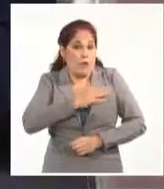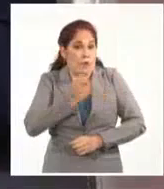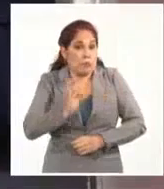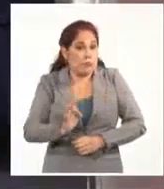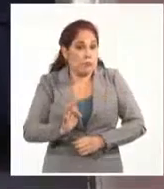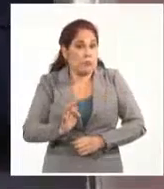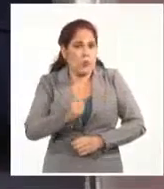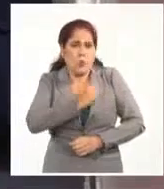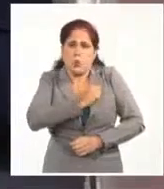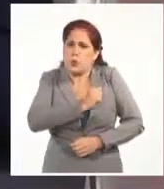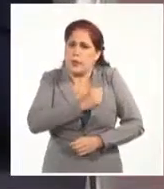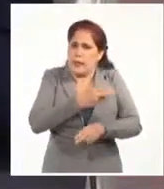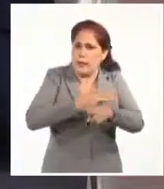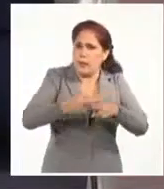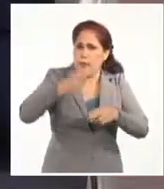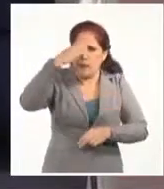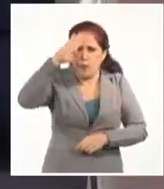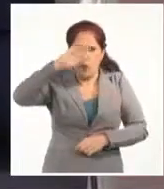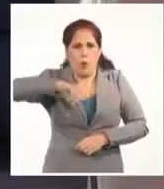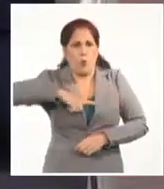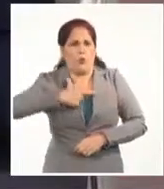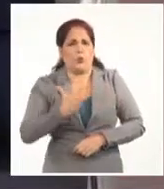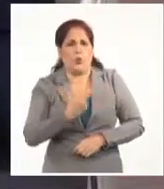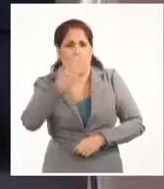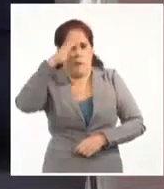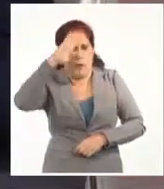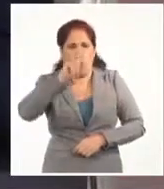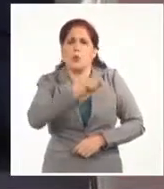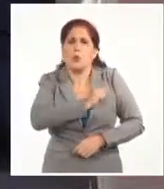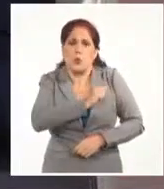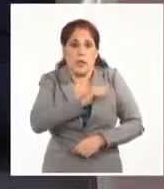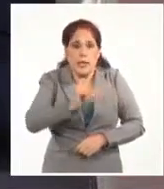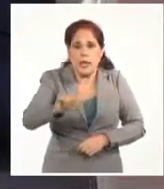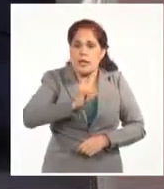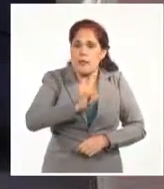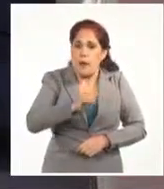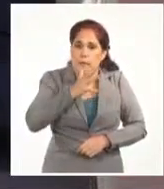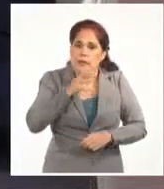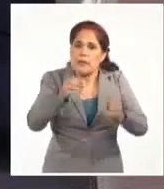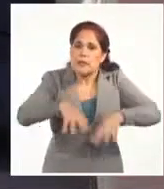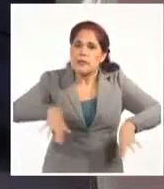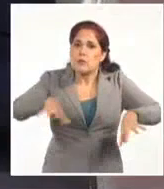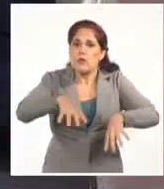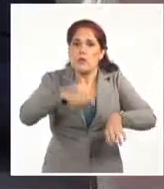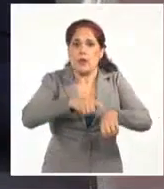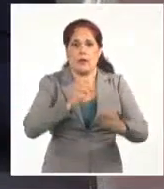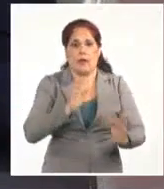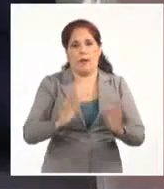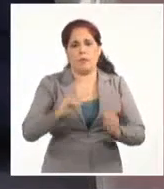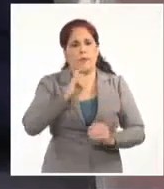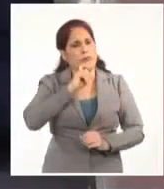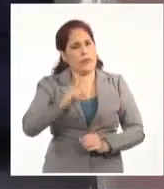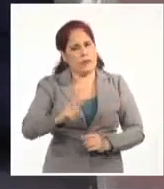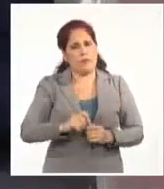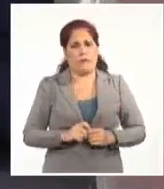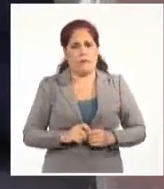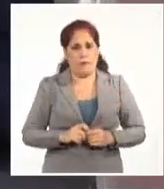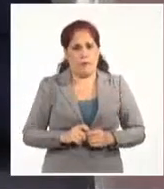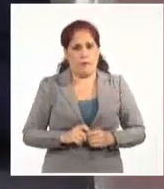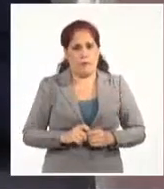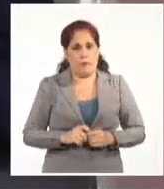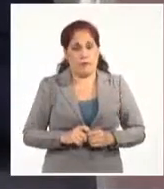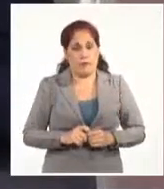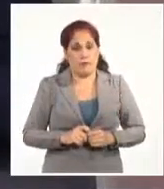país, a su historia, a su cultura, a su memoria. Yo creo que este manual,